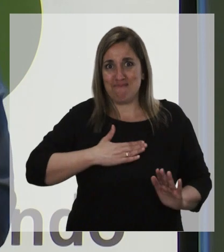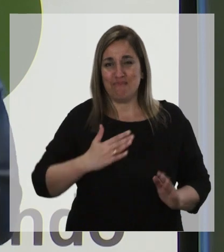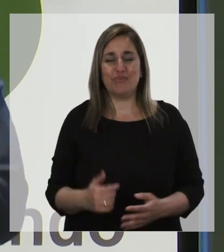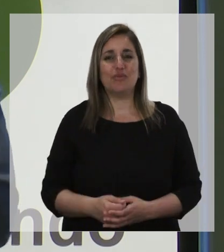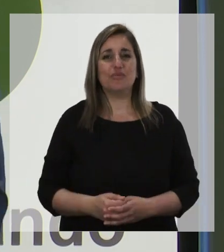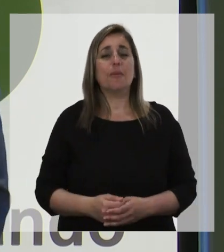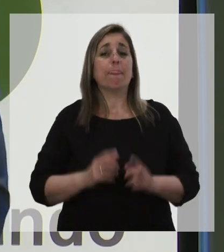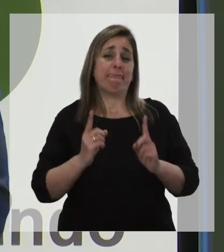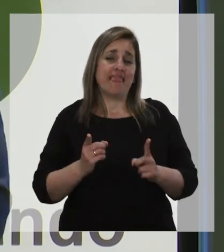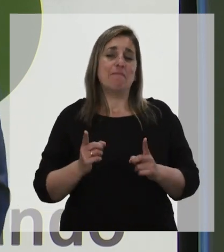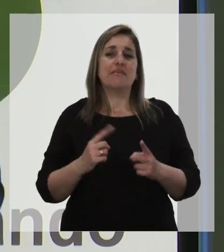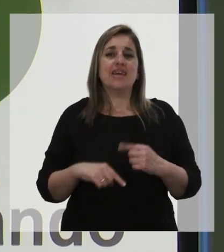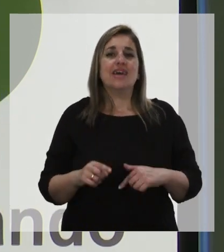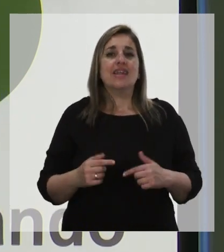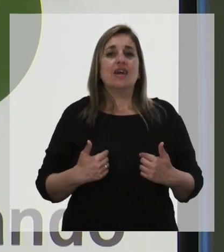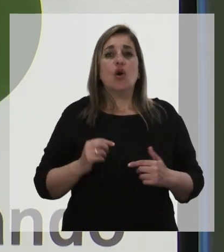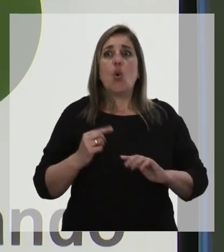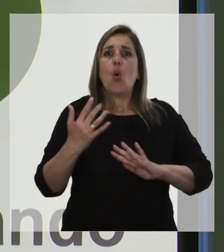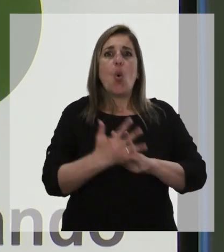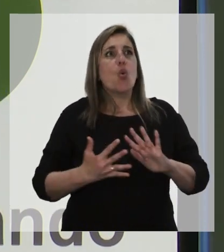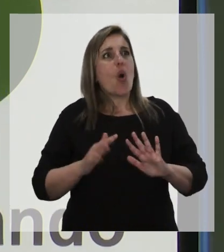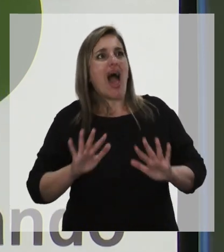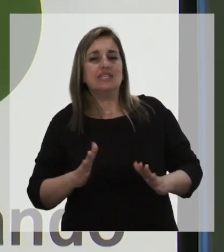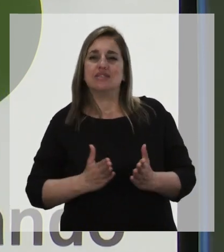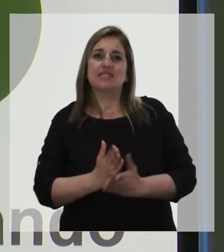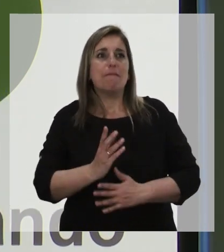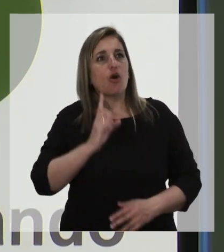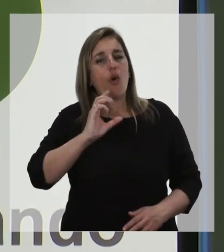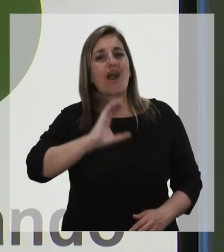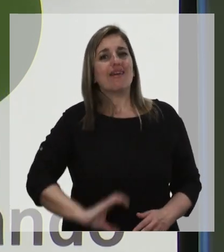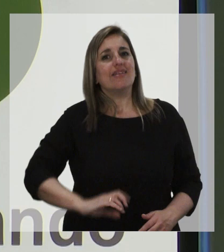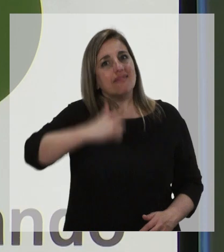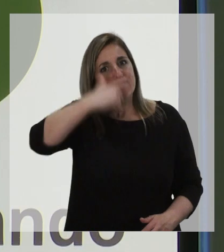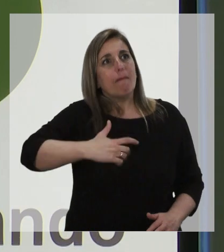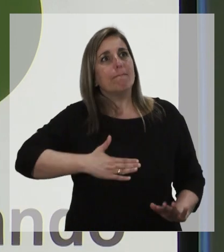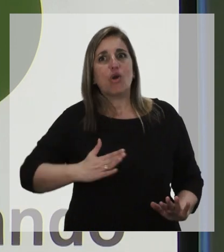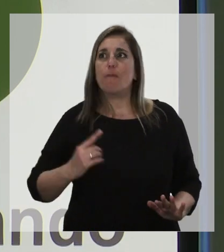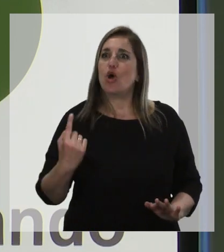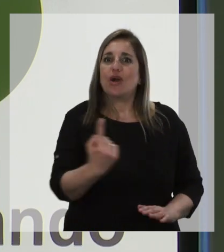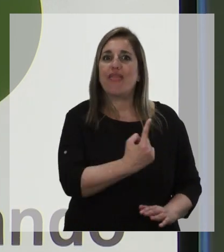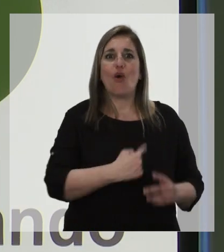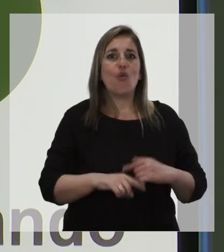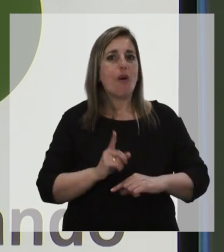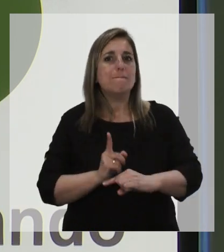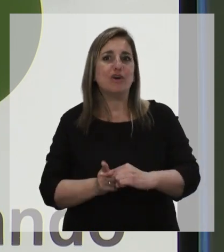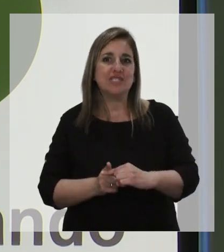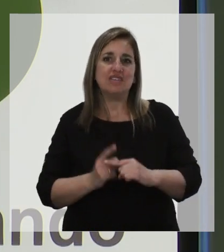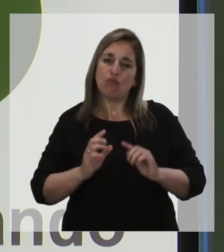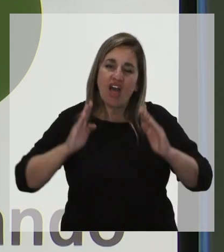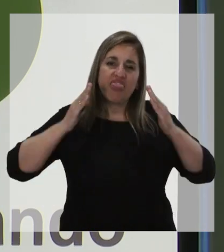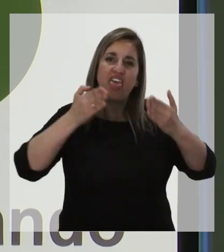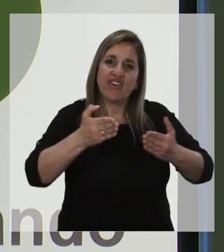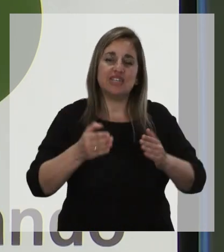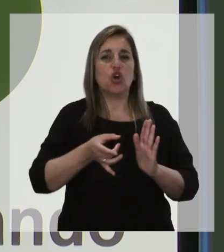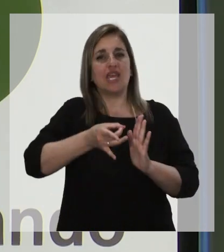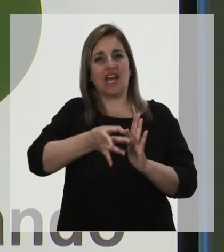Y bromas aparte, el uruguayo se caracteriza por muchas cosas positivas. Una de ellas